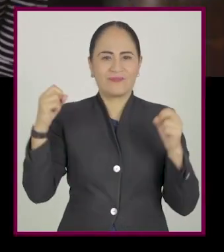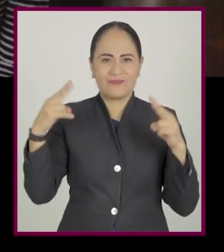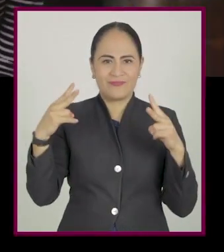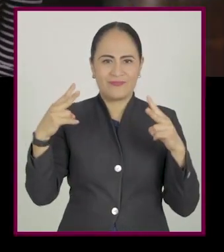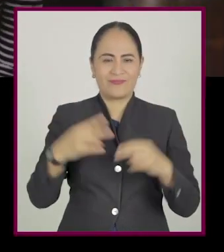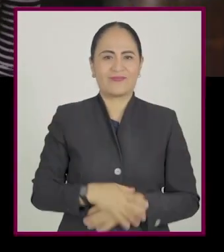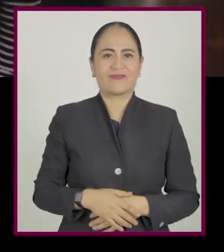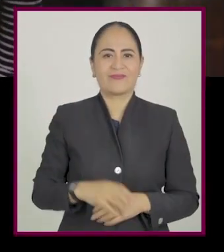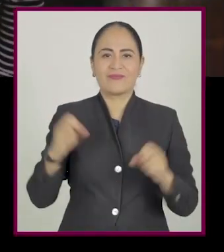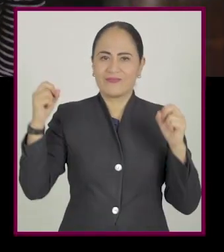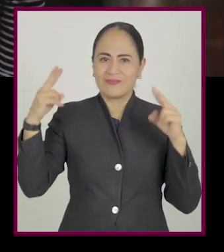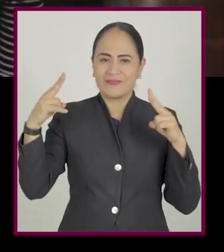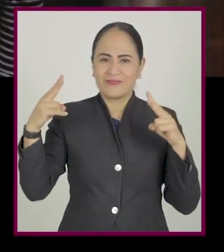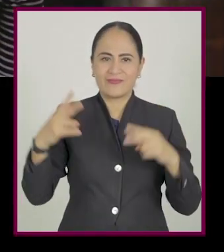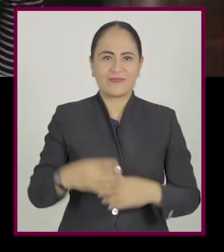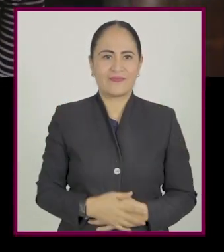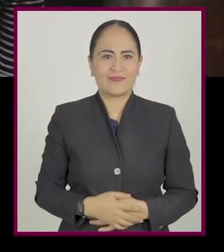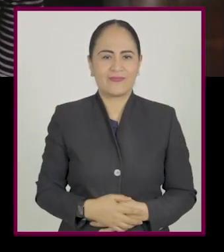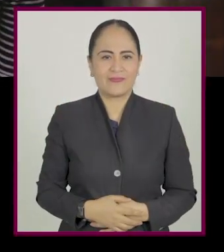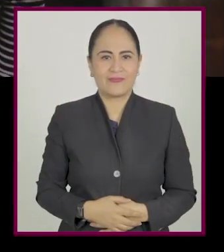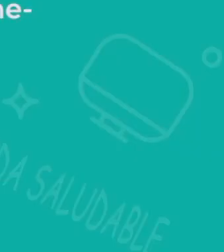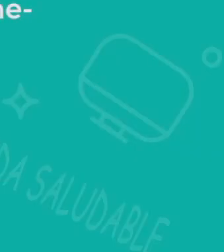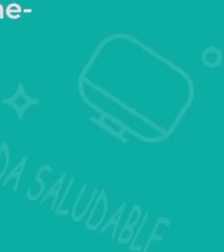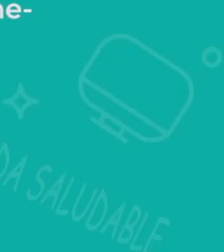¡Hasta la próxima! ¡Hasta la próxima!